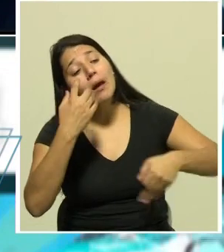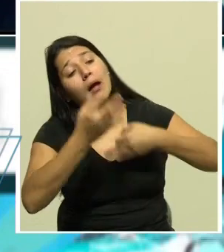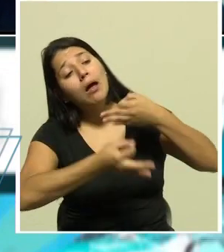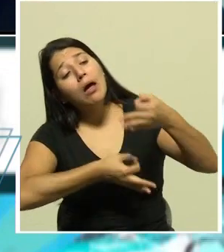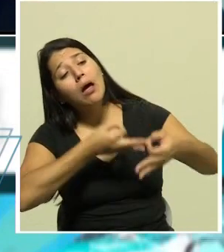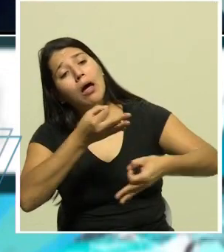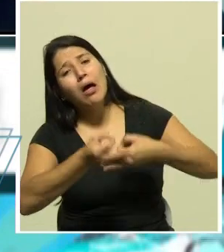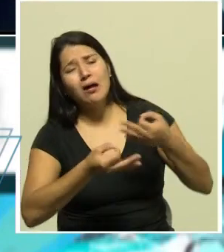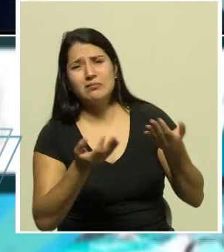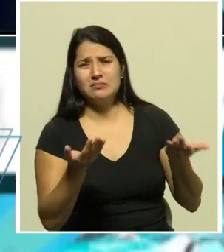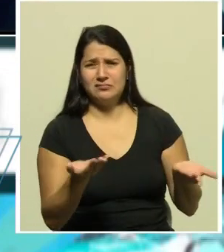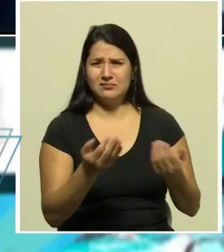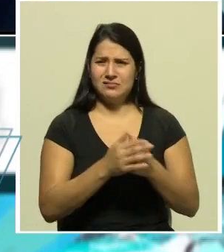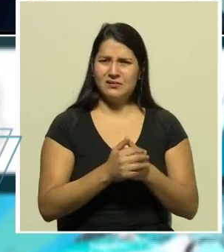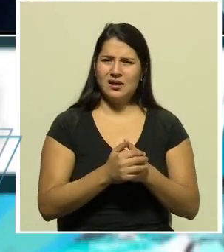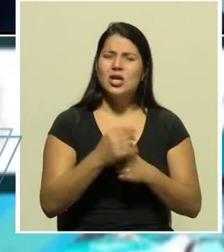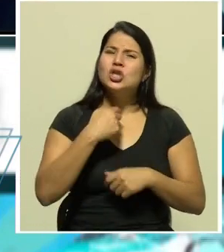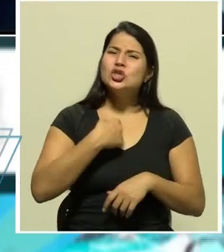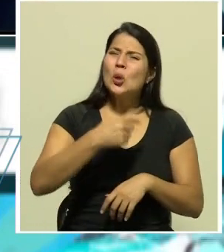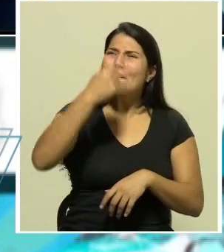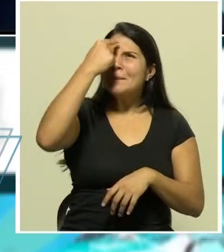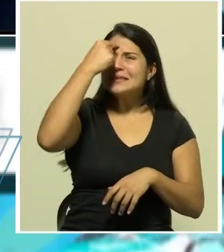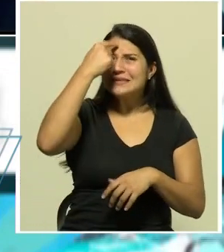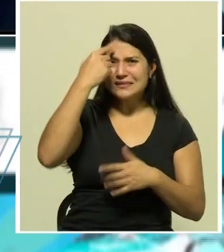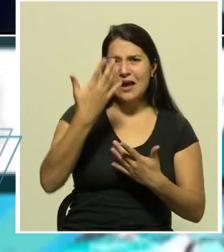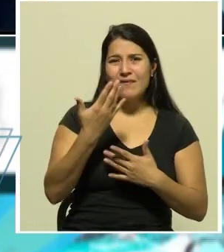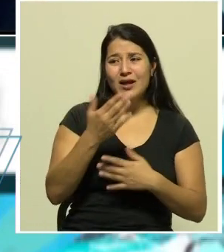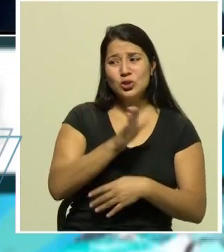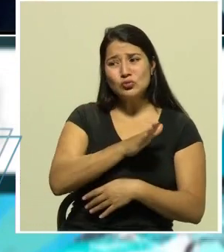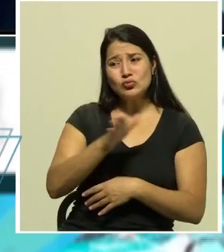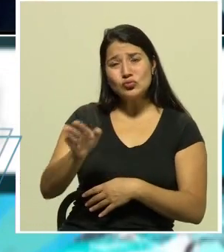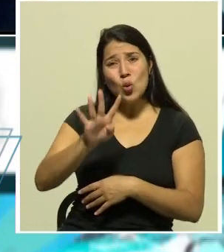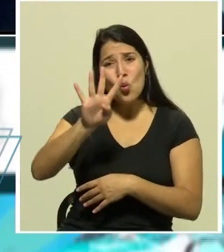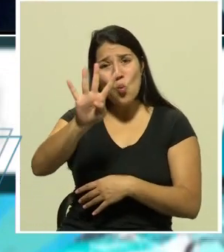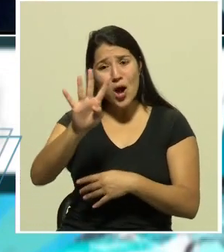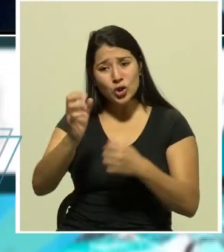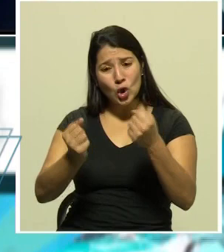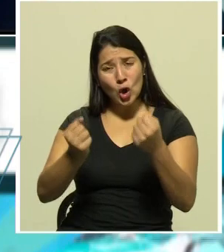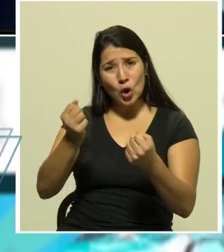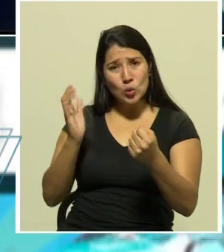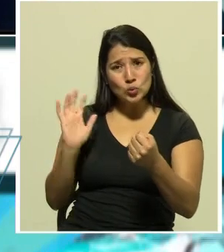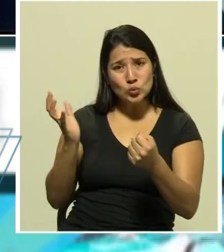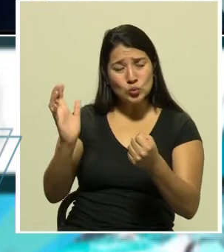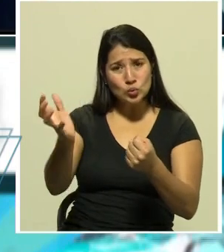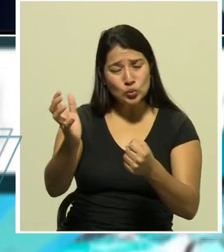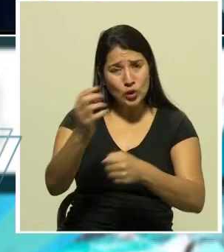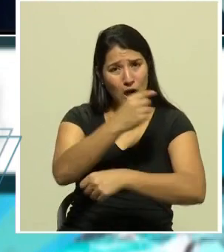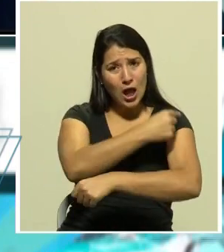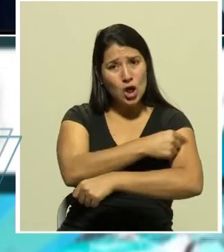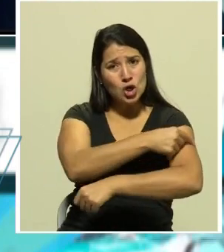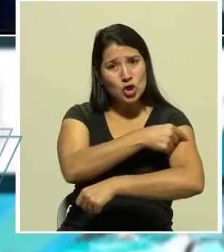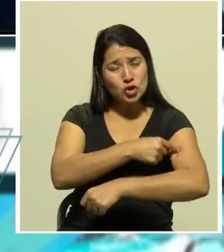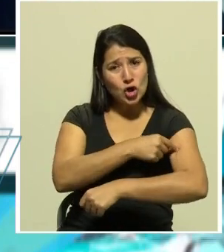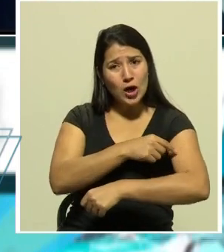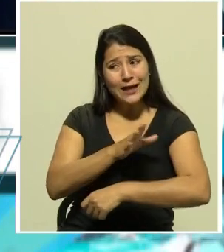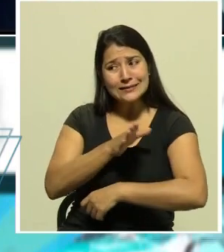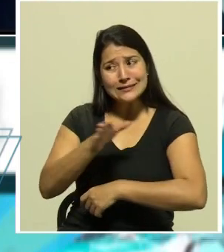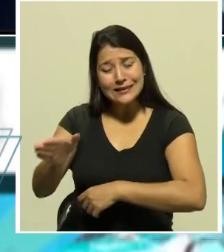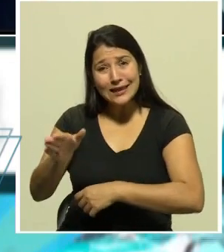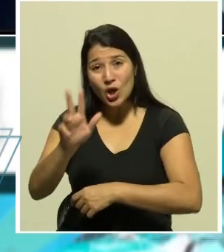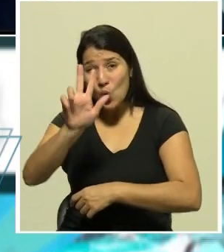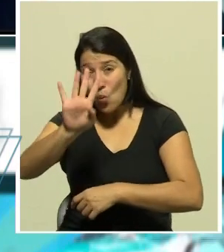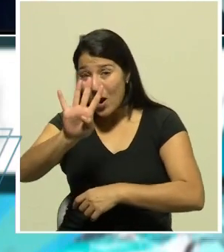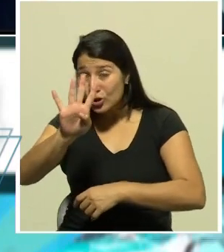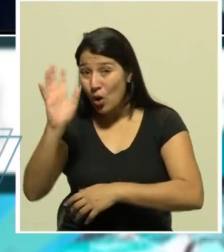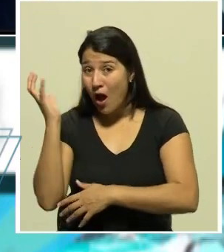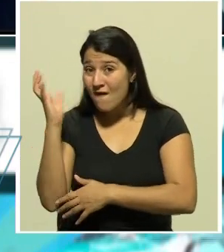a trasladar a 17 personas en medio de la noche del sábado con gastar